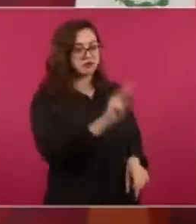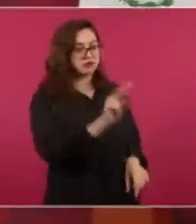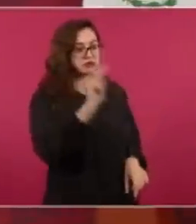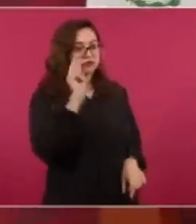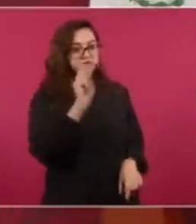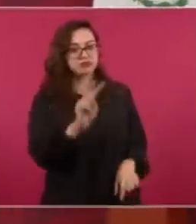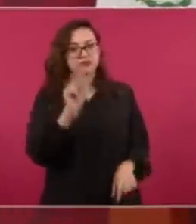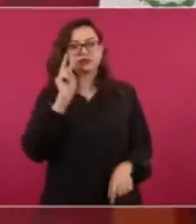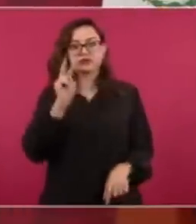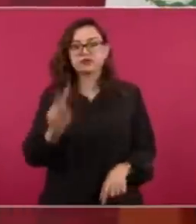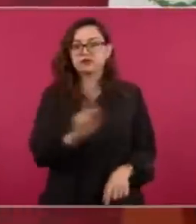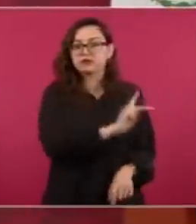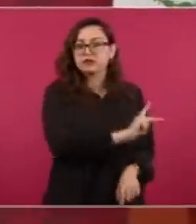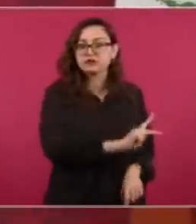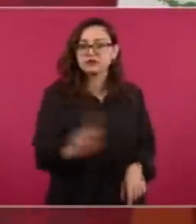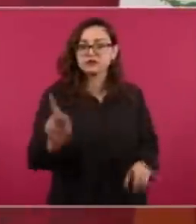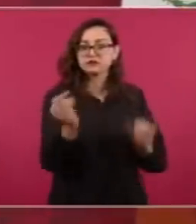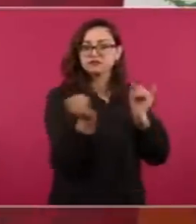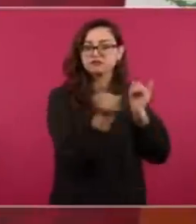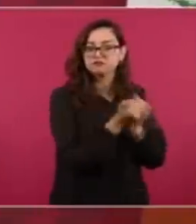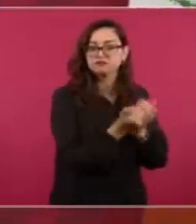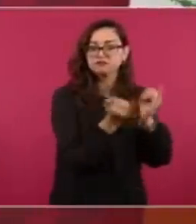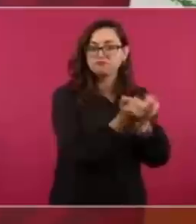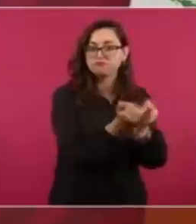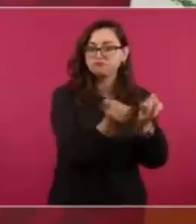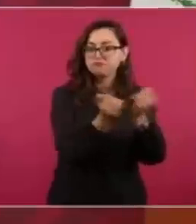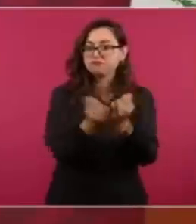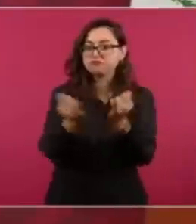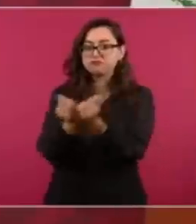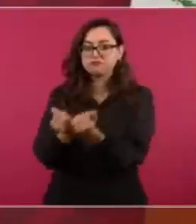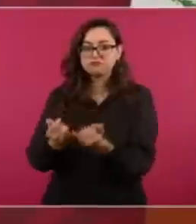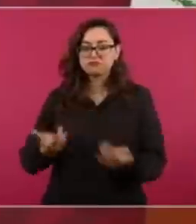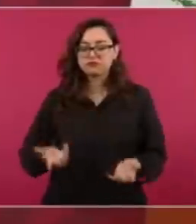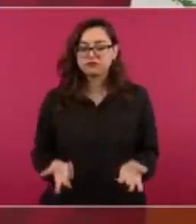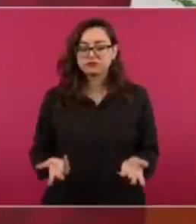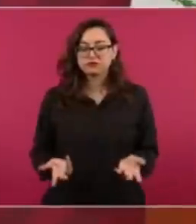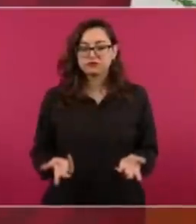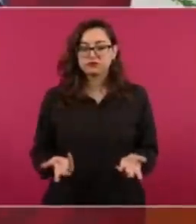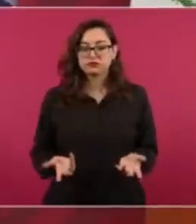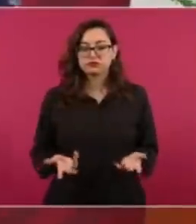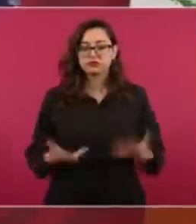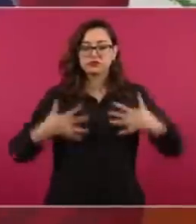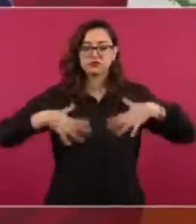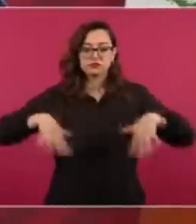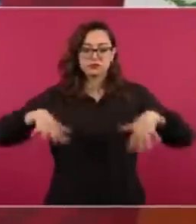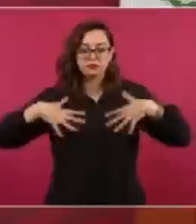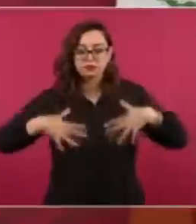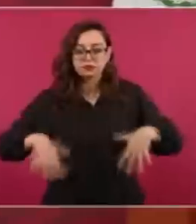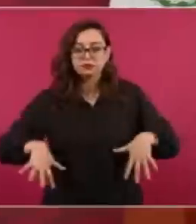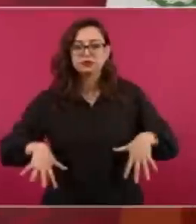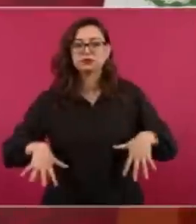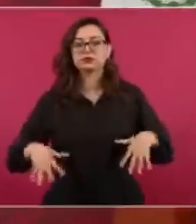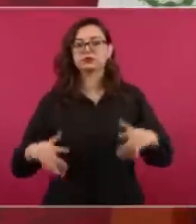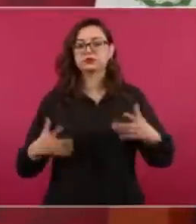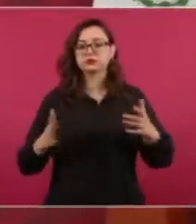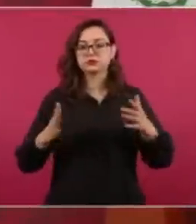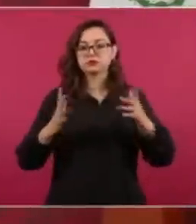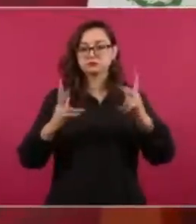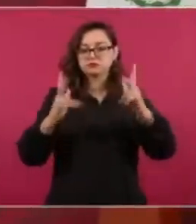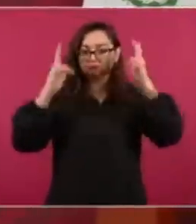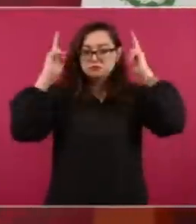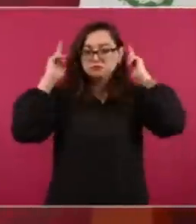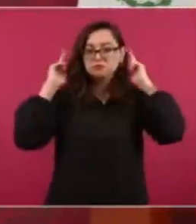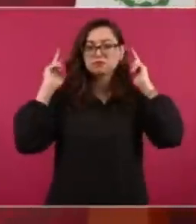sus ropas, sus cortes de pelo